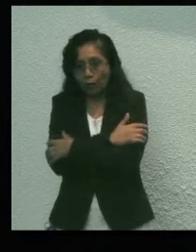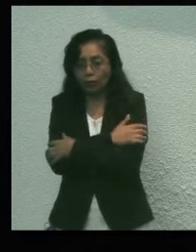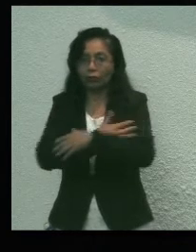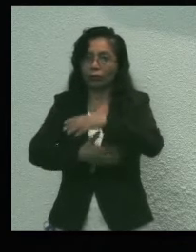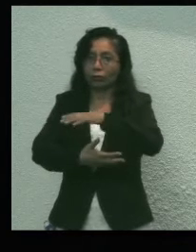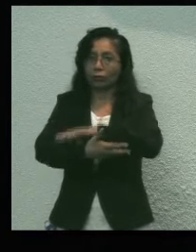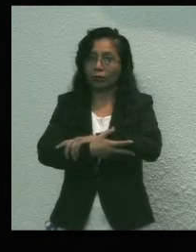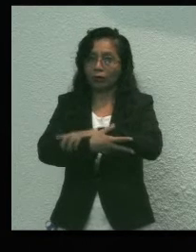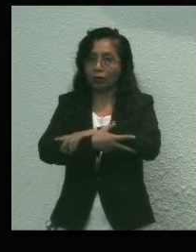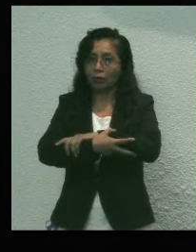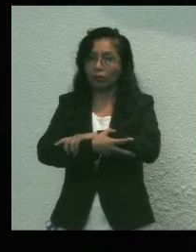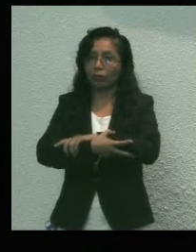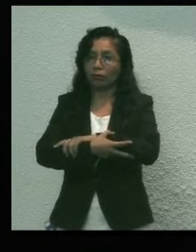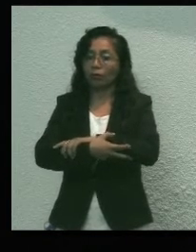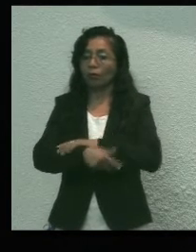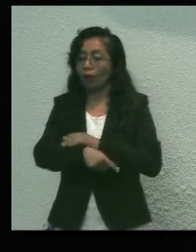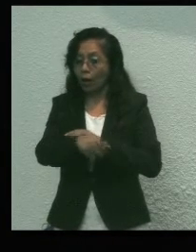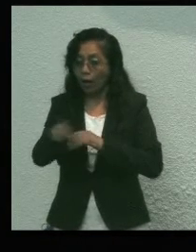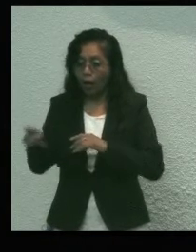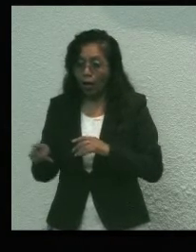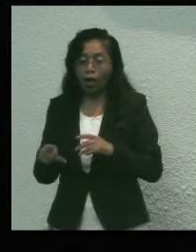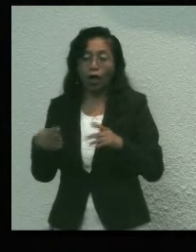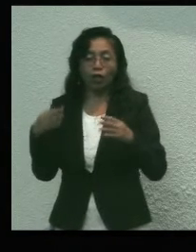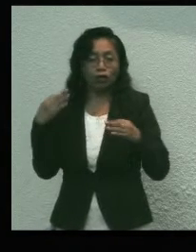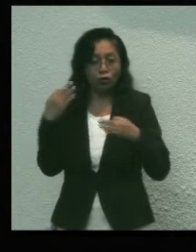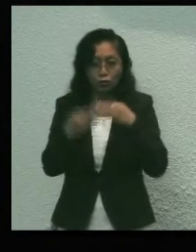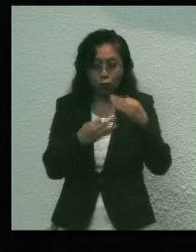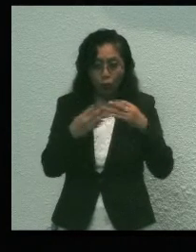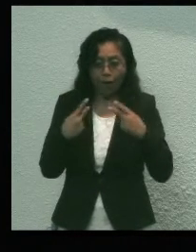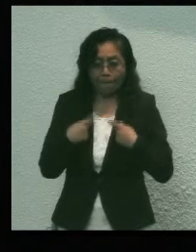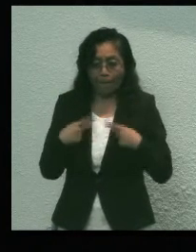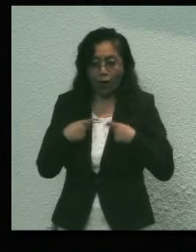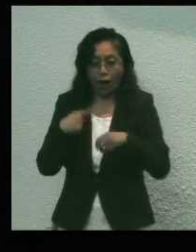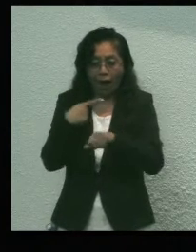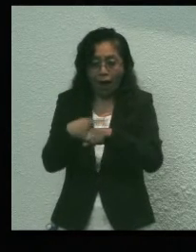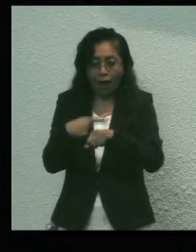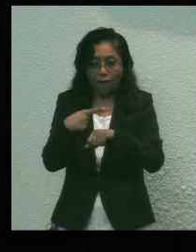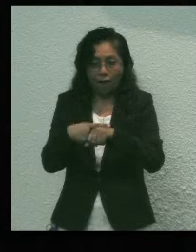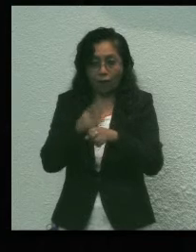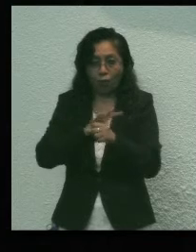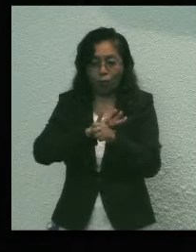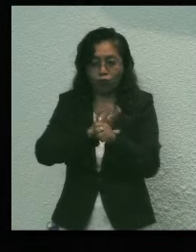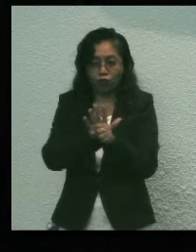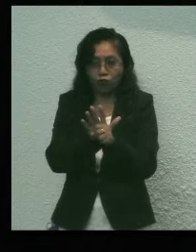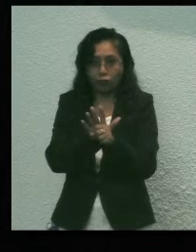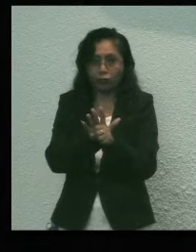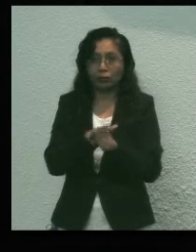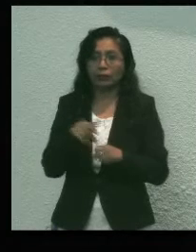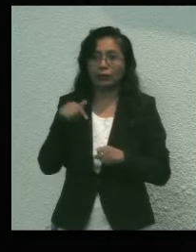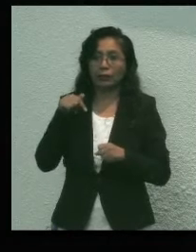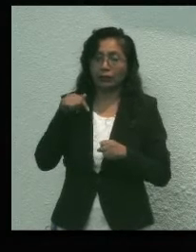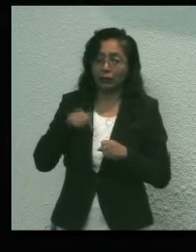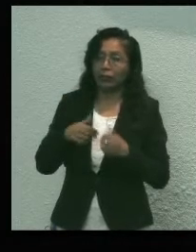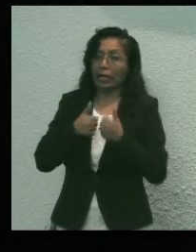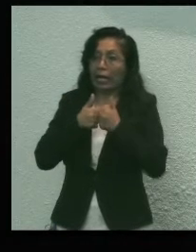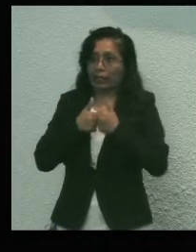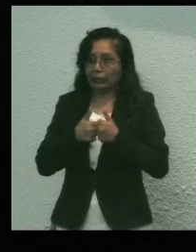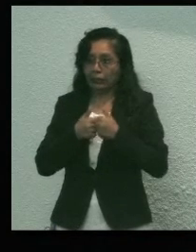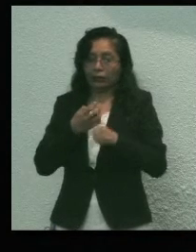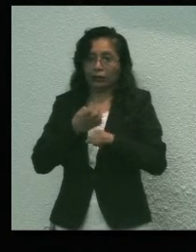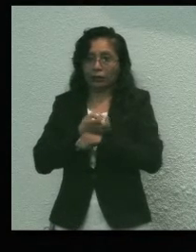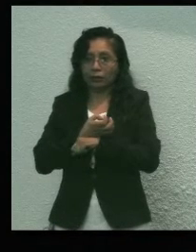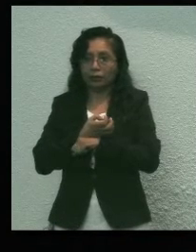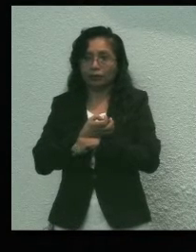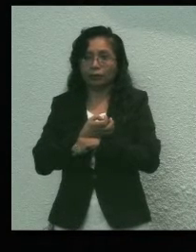para los que han sido afectados por esta terrible enfermedad. Desde la máxima tribuna del Estado,